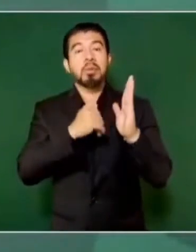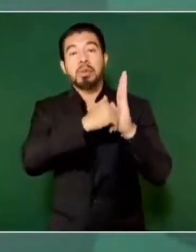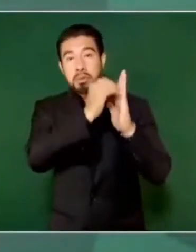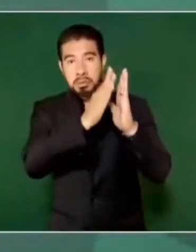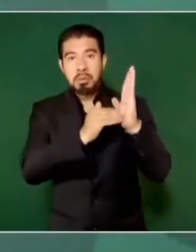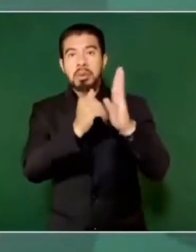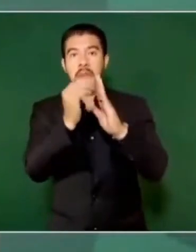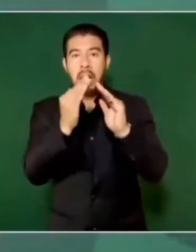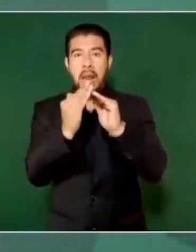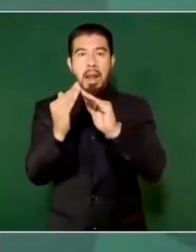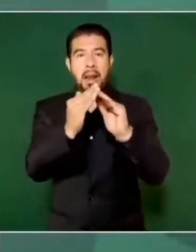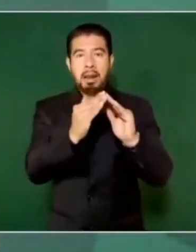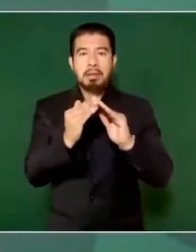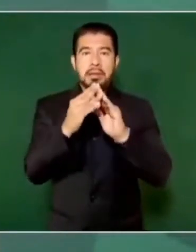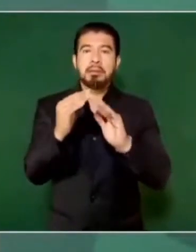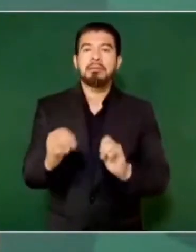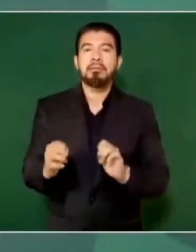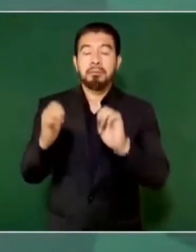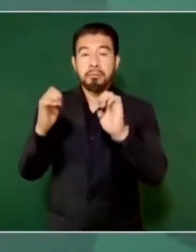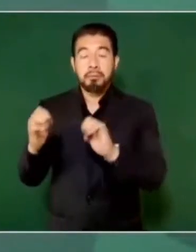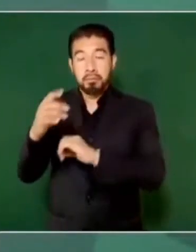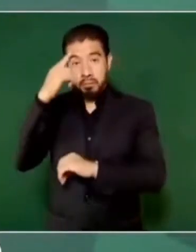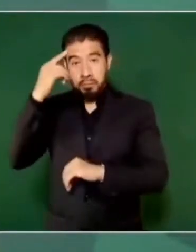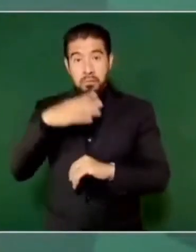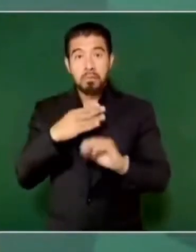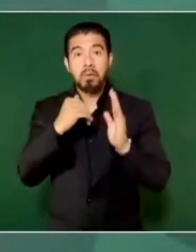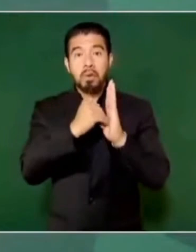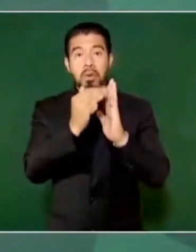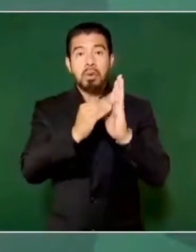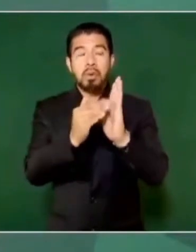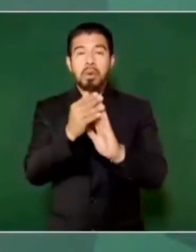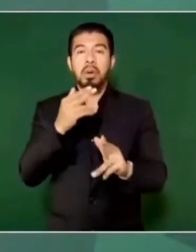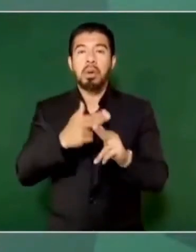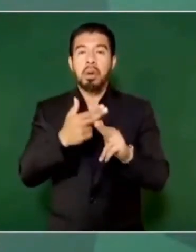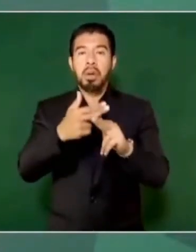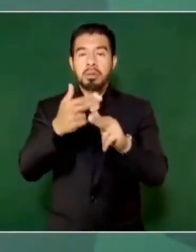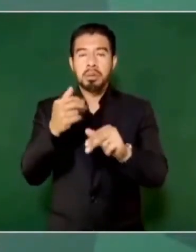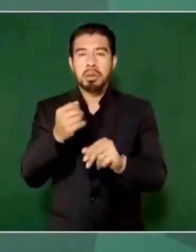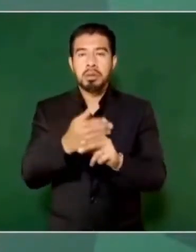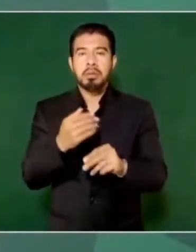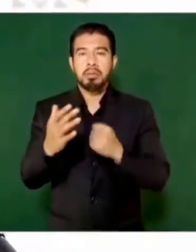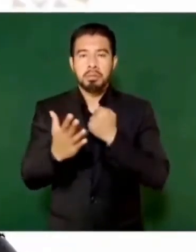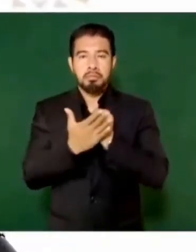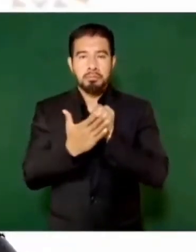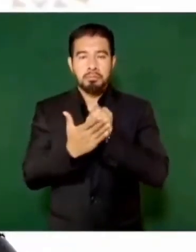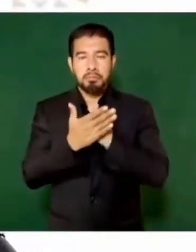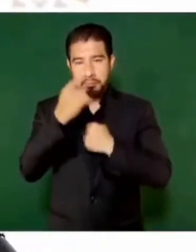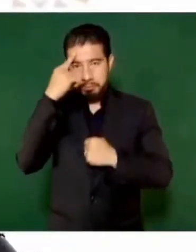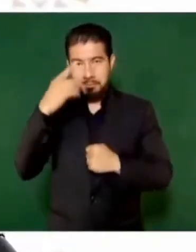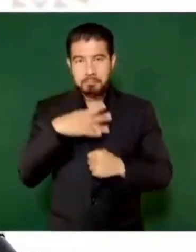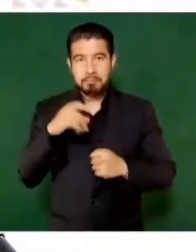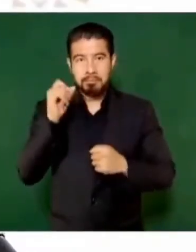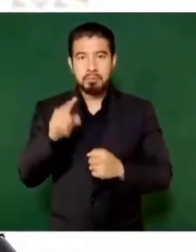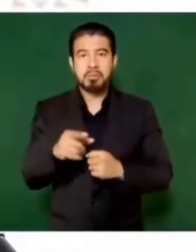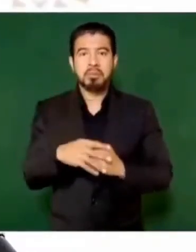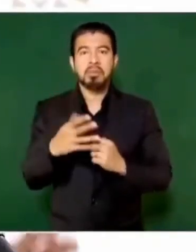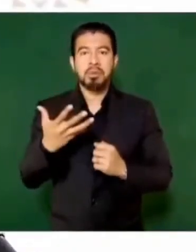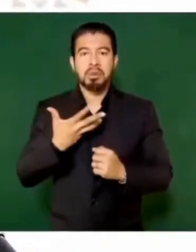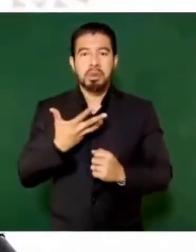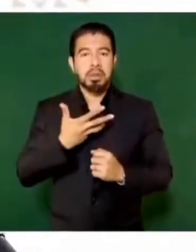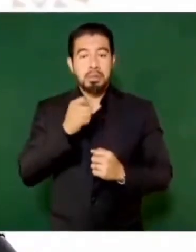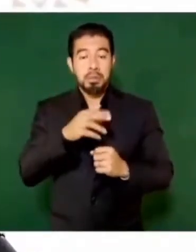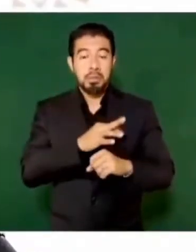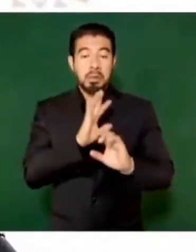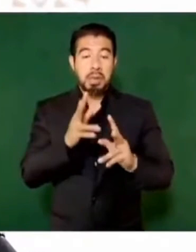que están sobre este para concluirlo próximamente y se pueda inaugurar, ya está